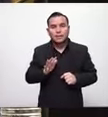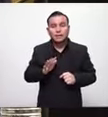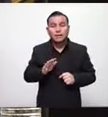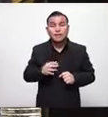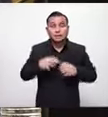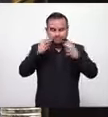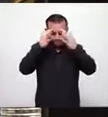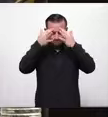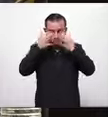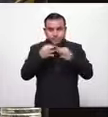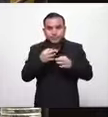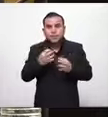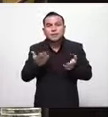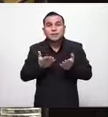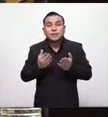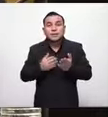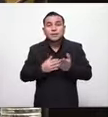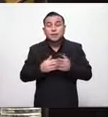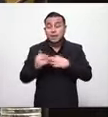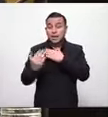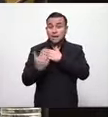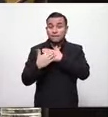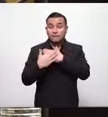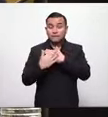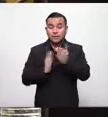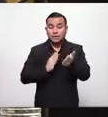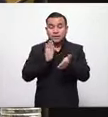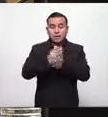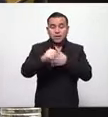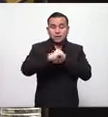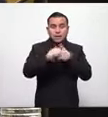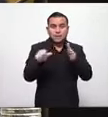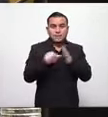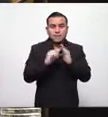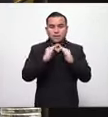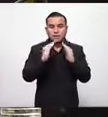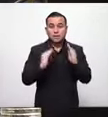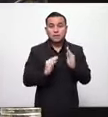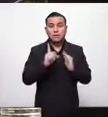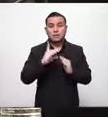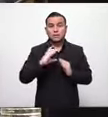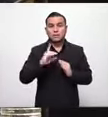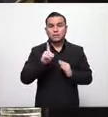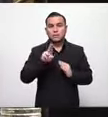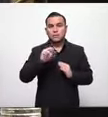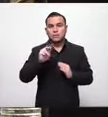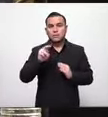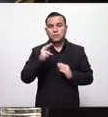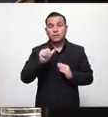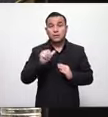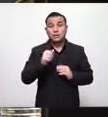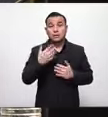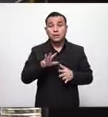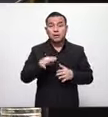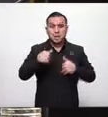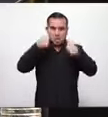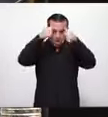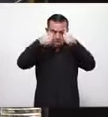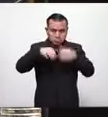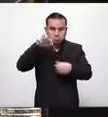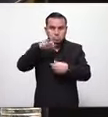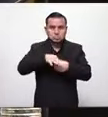decidimos dejar allá la convocatoria de la sesión plenaria ya el grupo parlamentario había tomado un acuerdo